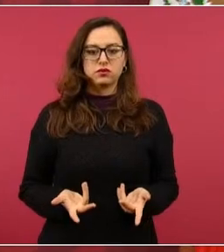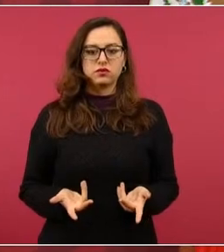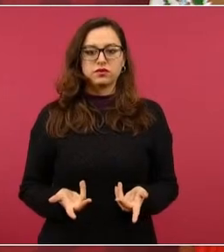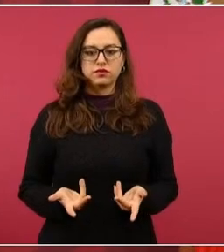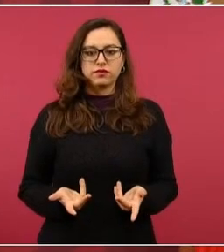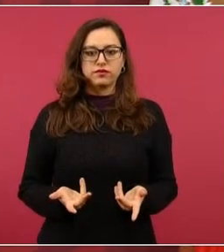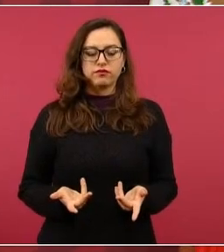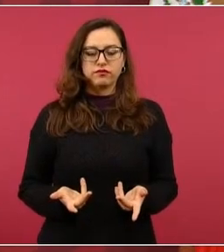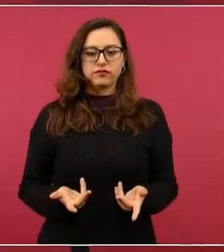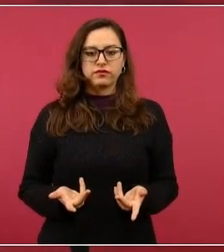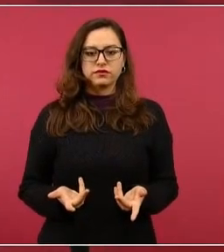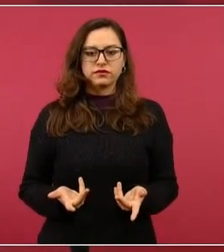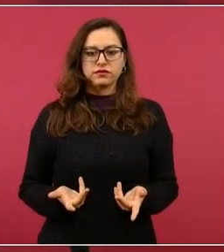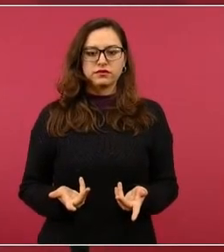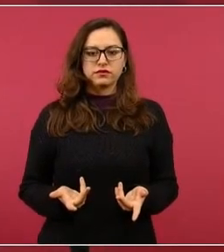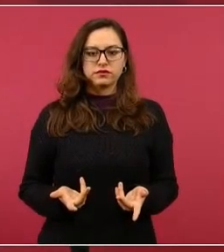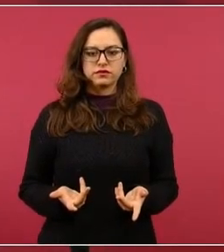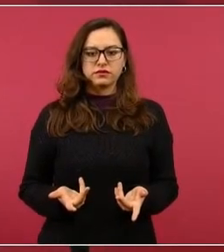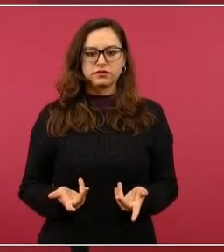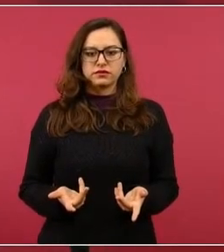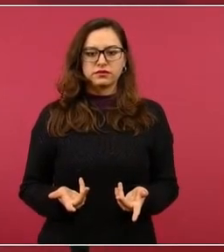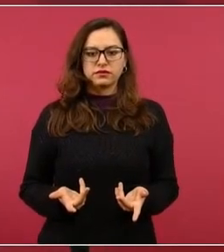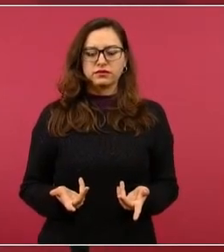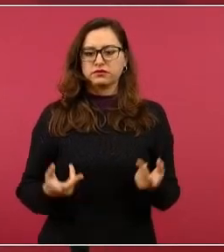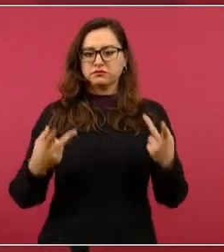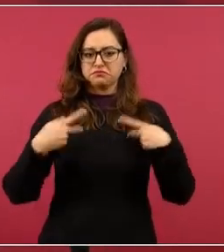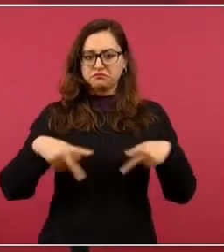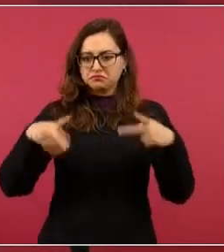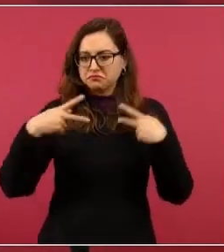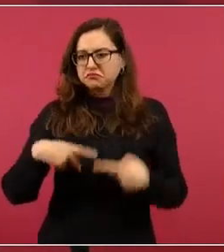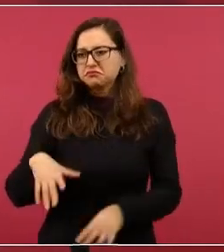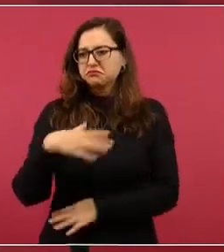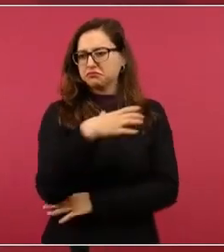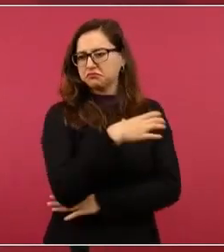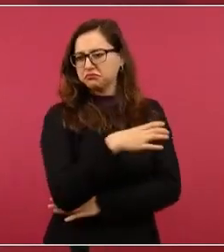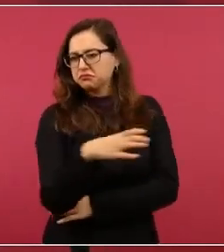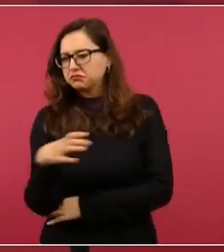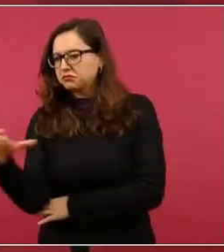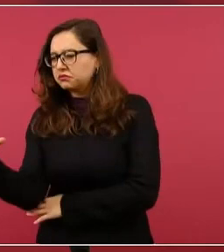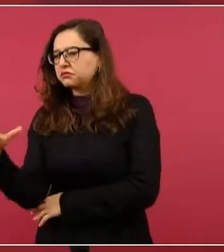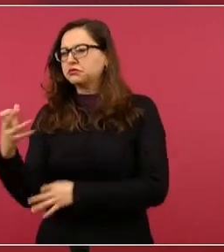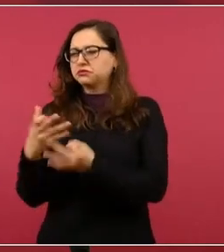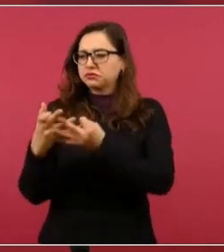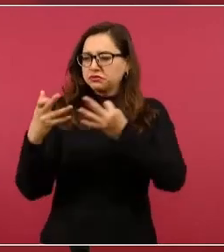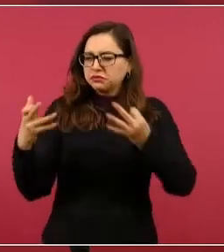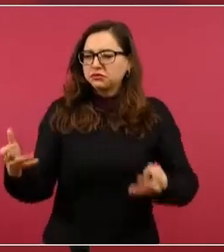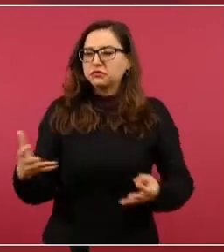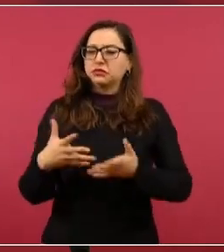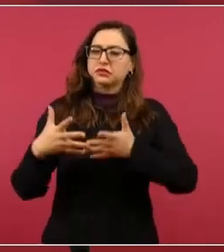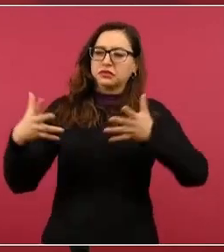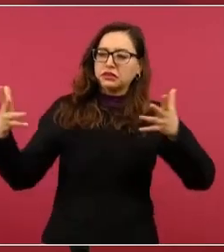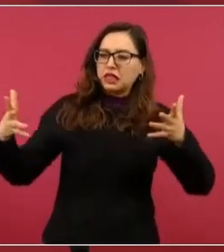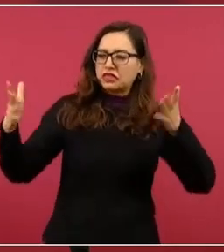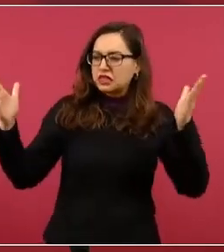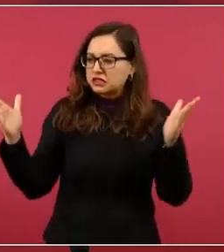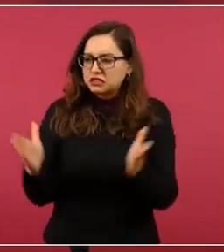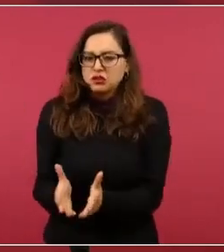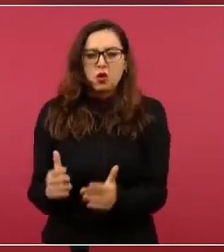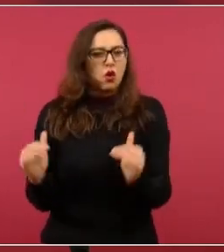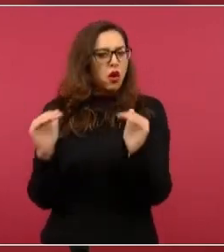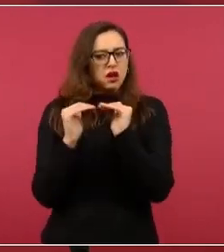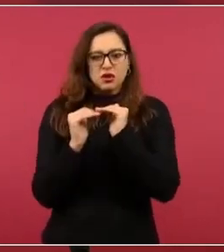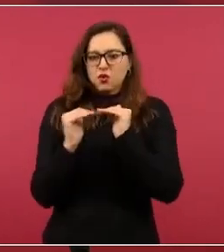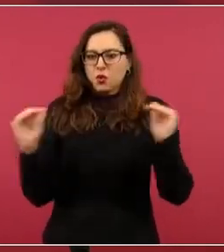a los ejidatarios, a los comuneros, a los pequeños propietarios, como lo hizo en su